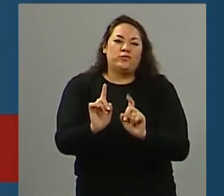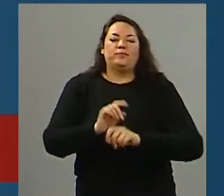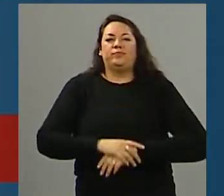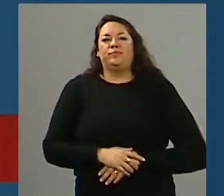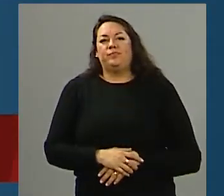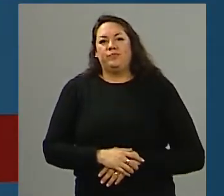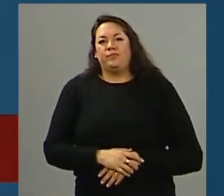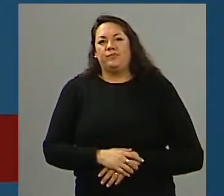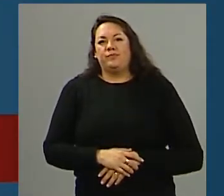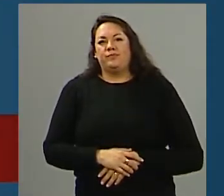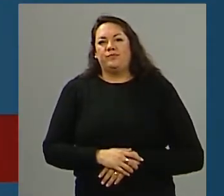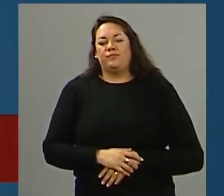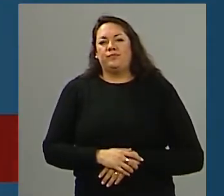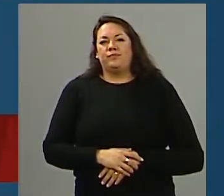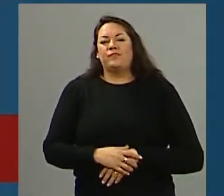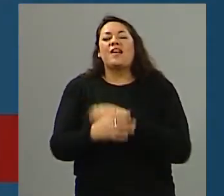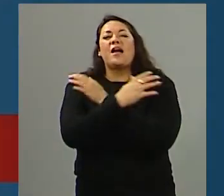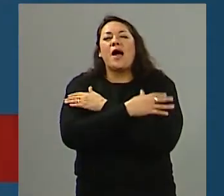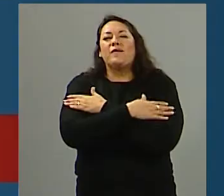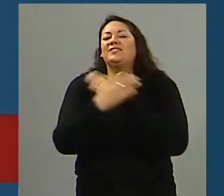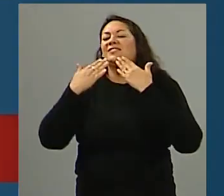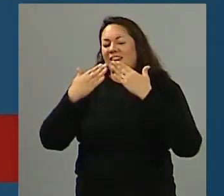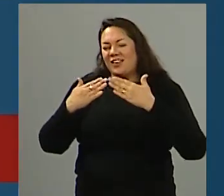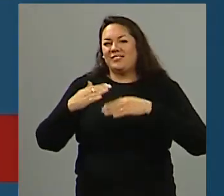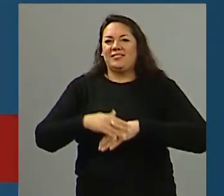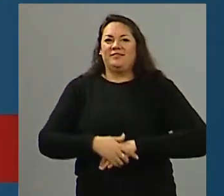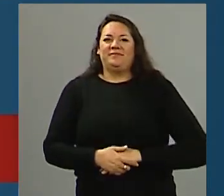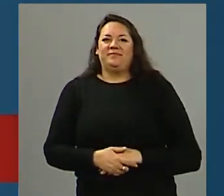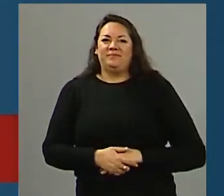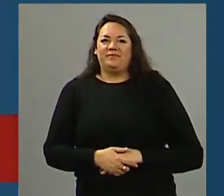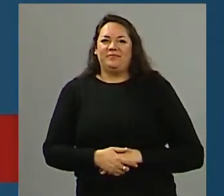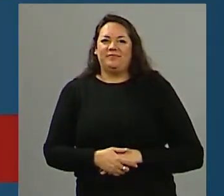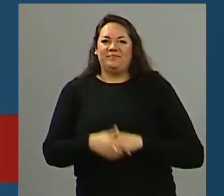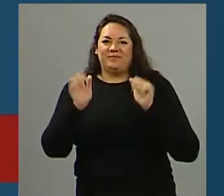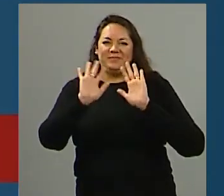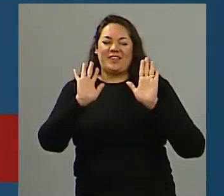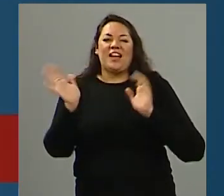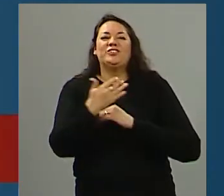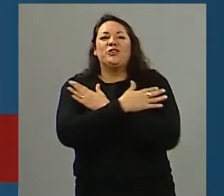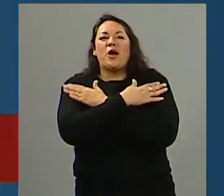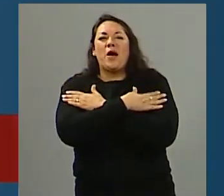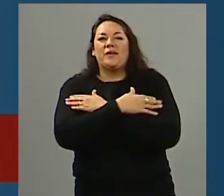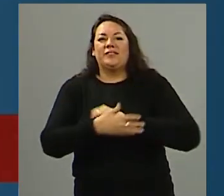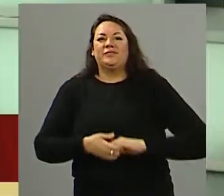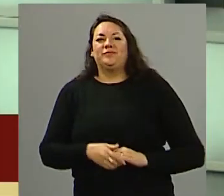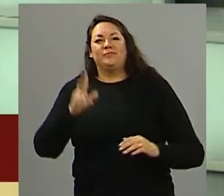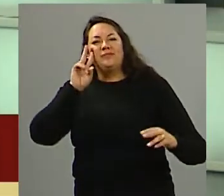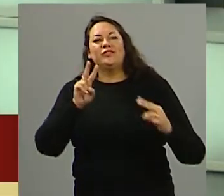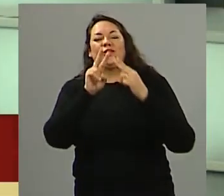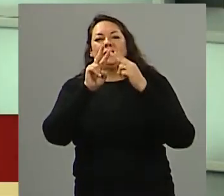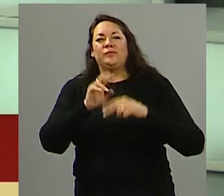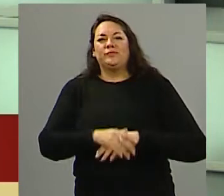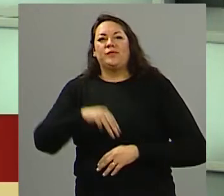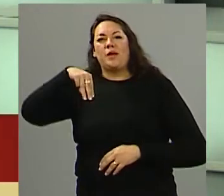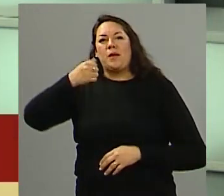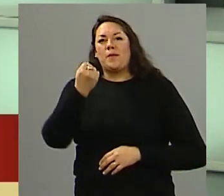¿no? Mauricio, te mandamos un abrazo grande y muchísimas gracias, como siempre. Dale, dale, abrazo grande, a disposición. Hasta luego. Mauricio